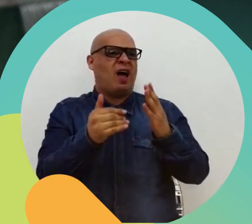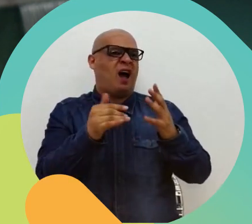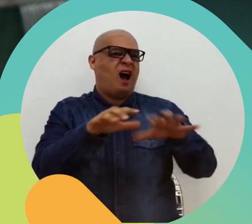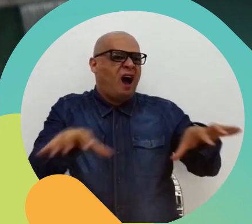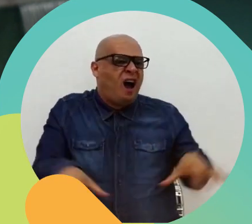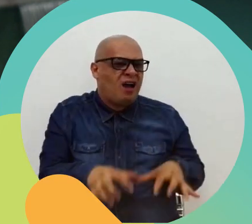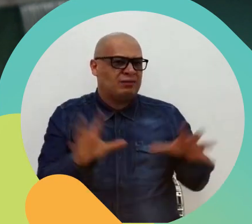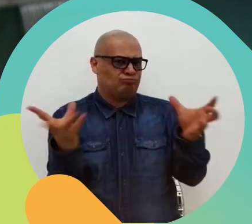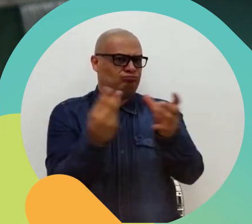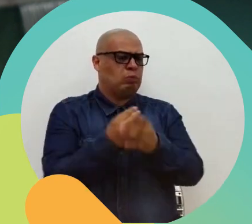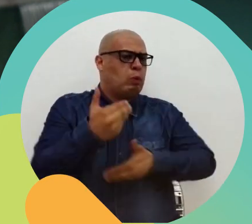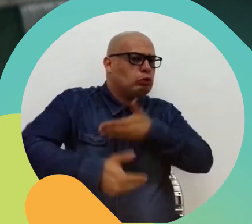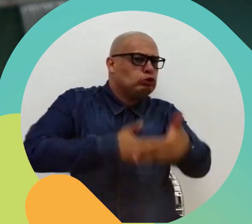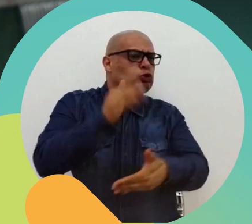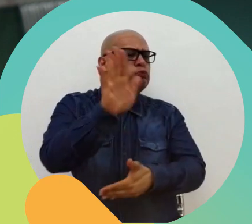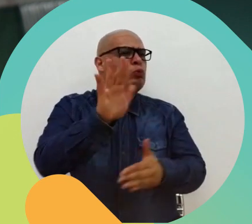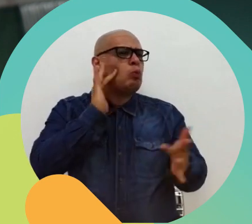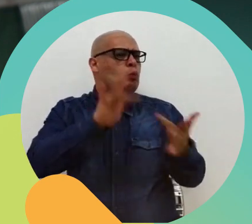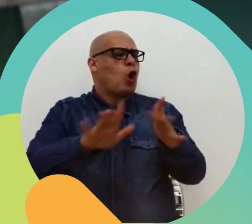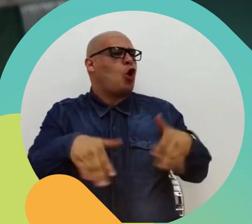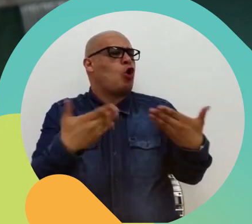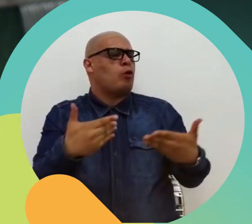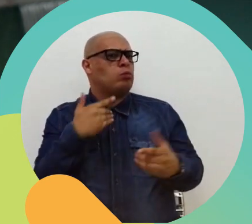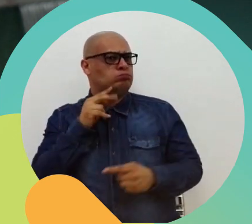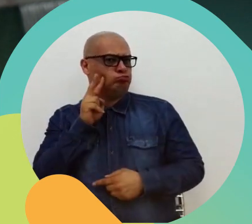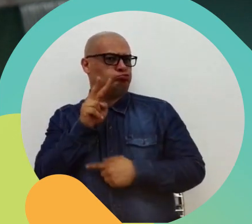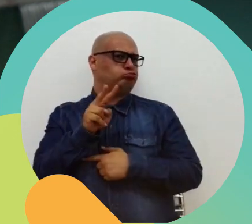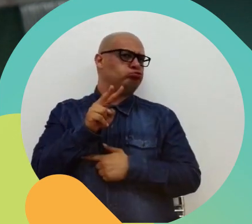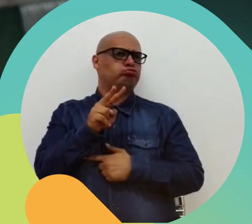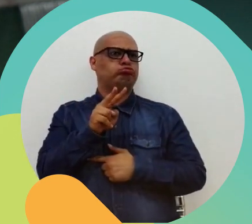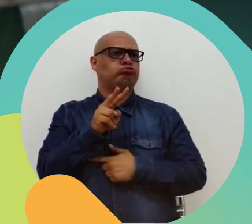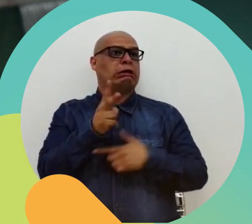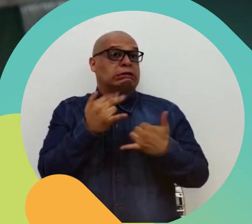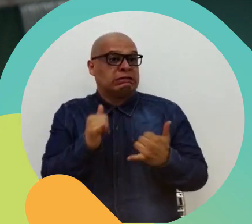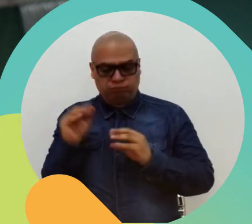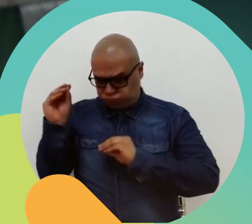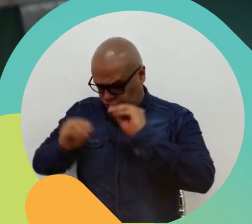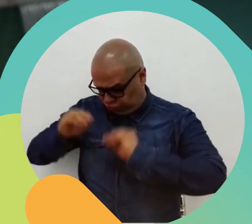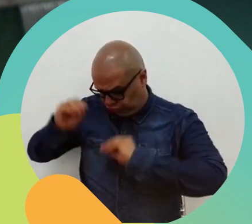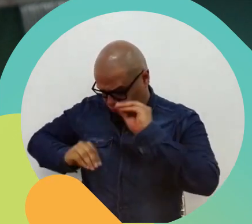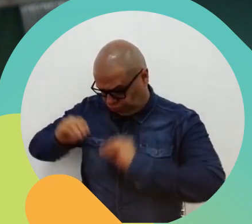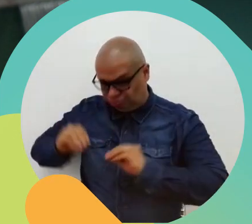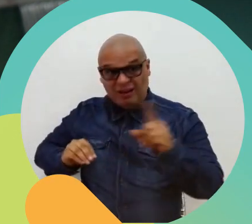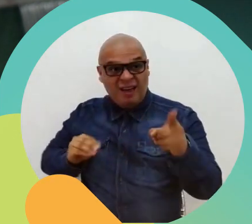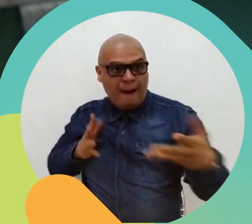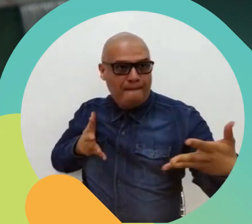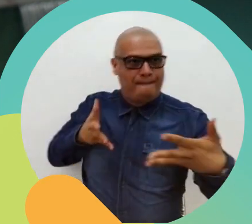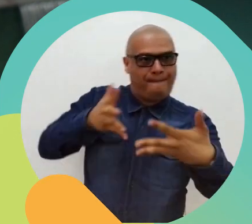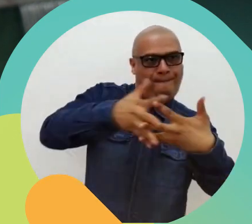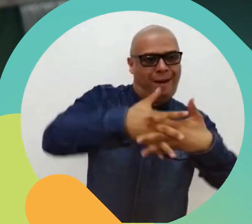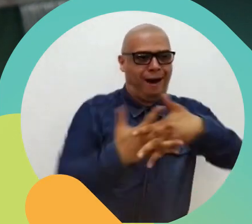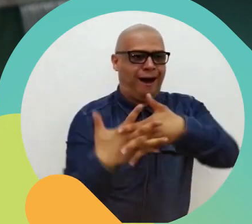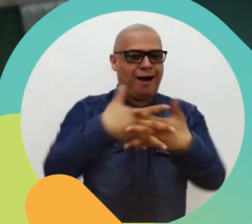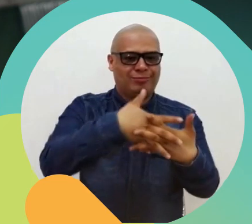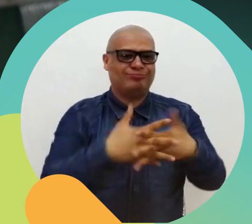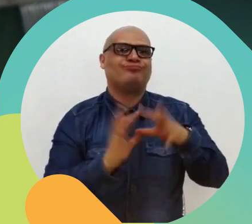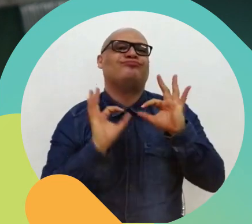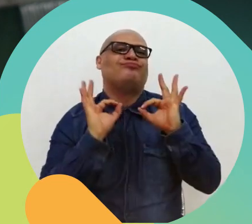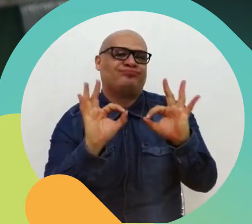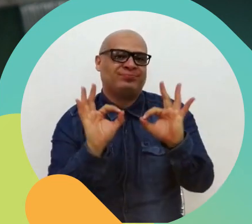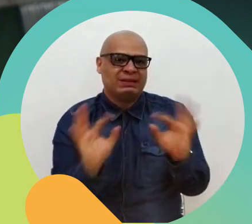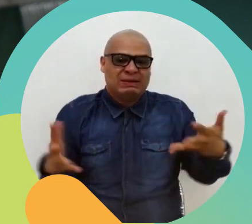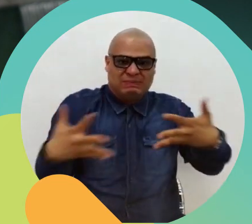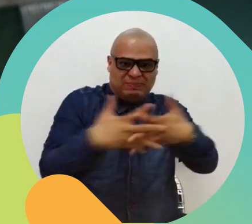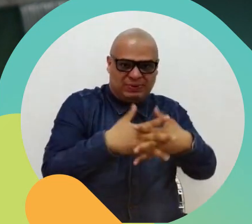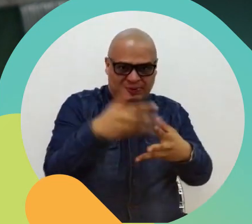inclusivas que se venían llevando a cabo acá en la institución y a partir de ese momento nos empezamos a articular a esas actividades, a lo que fue la